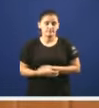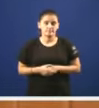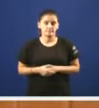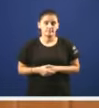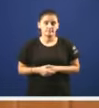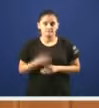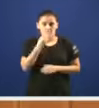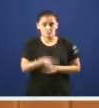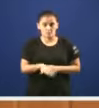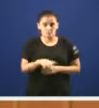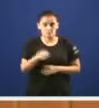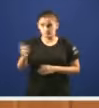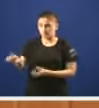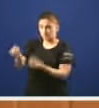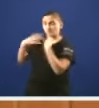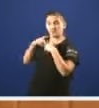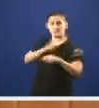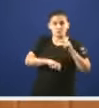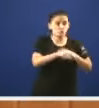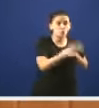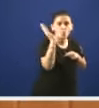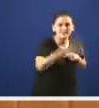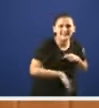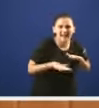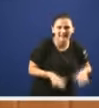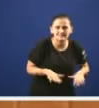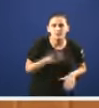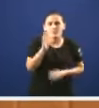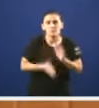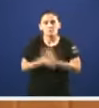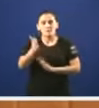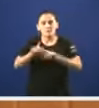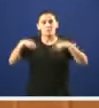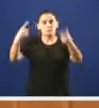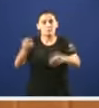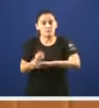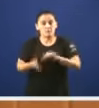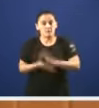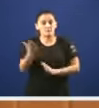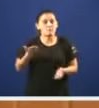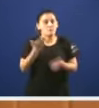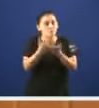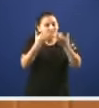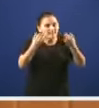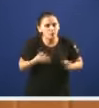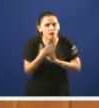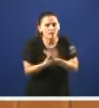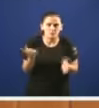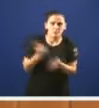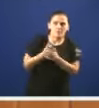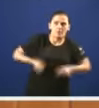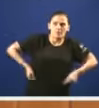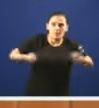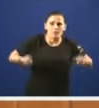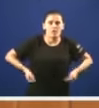sacamos ese dato as asociacións pero vostedes non están no debate pero como vai a ver unha moción no seguinte pleno xa tenemos seguro ocasión de volver a debatir